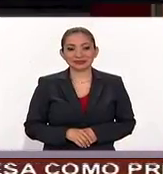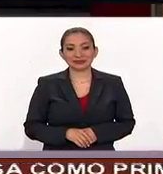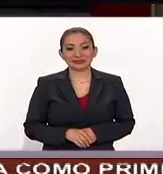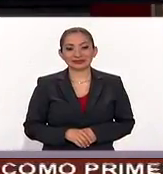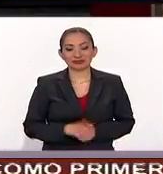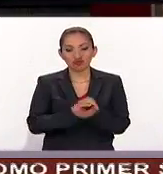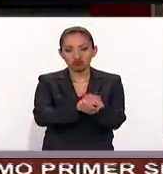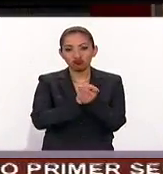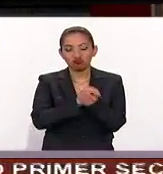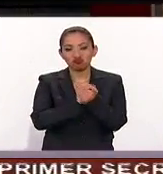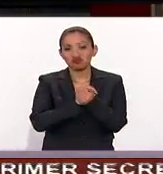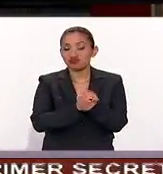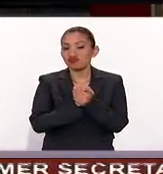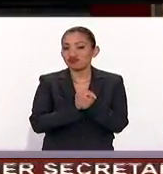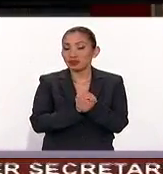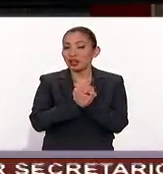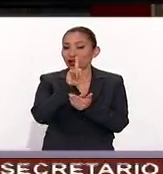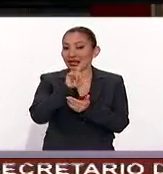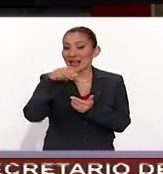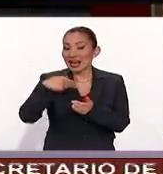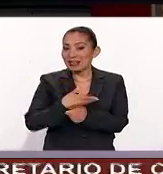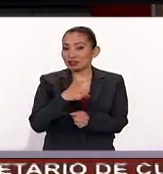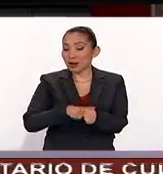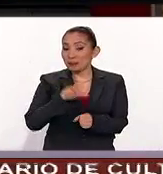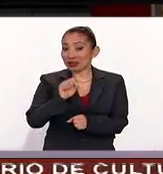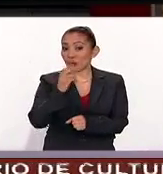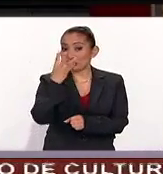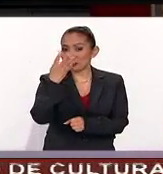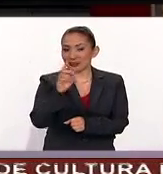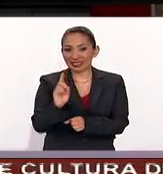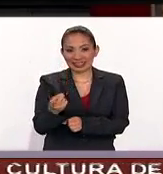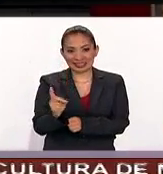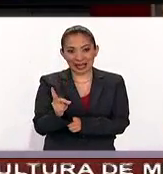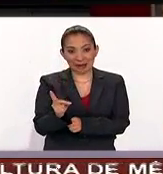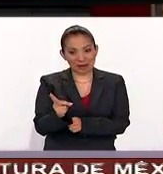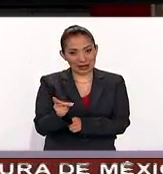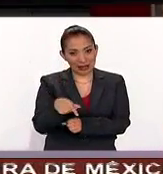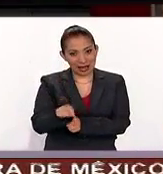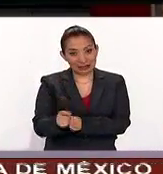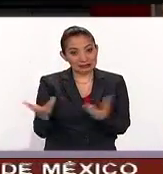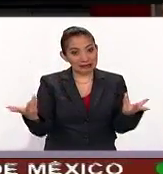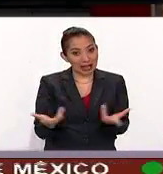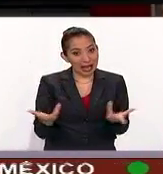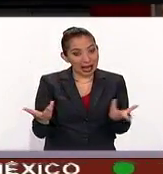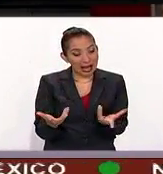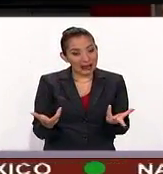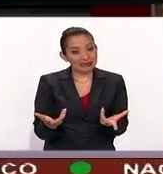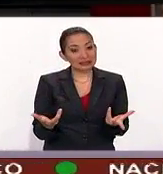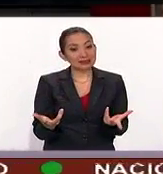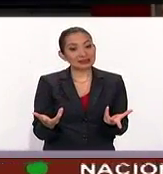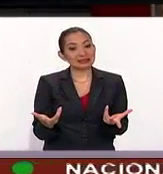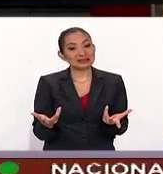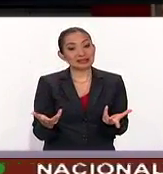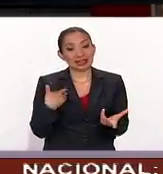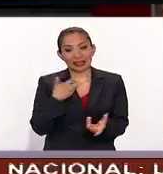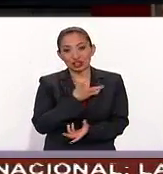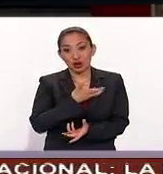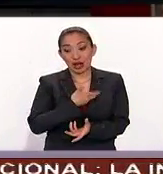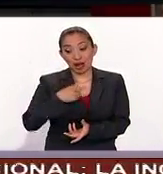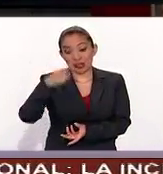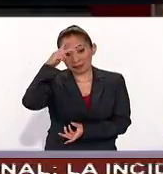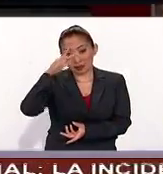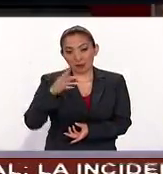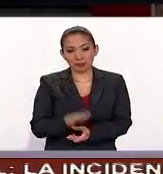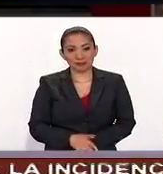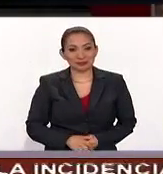El sorteo de la lotería, que va a ser el 24 de diciembre, pues se va a realizar en el Zócalo de la Ciudad de